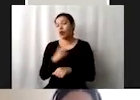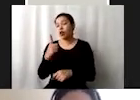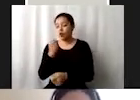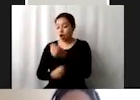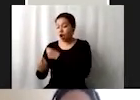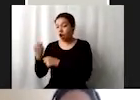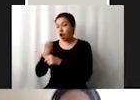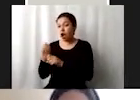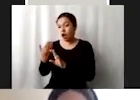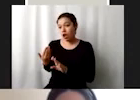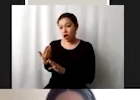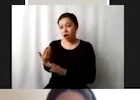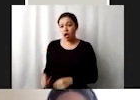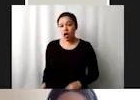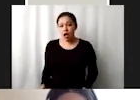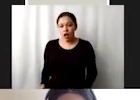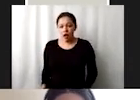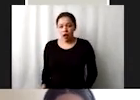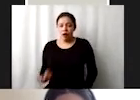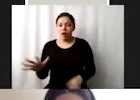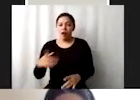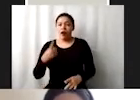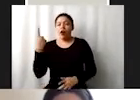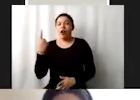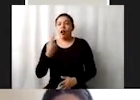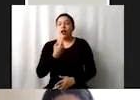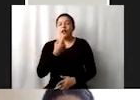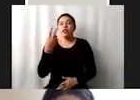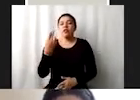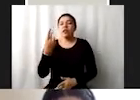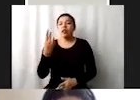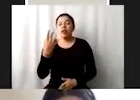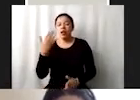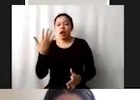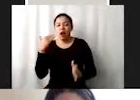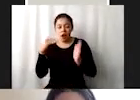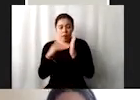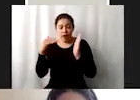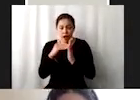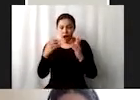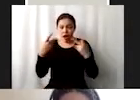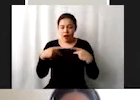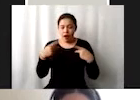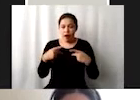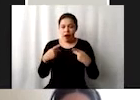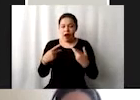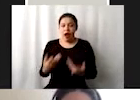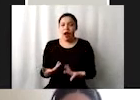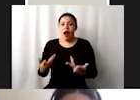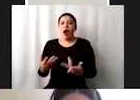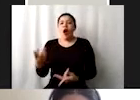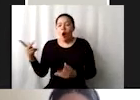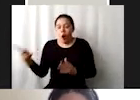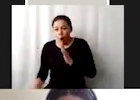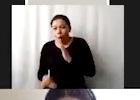hubieron alrededor de 125 millones de personas que vuelven a caer en la línea de la